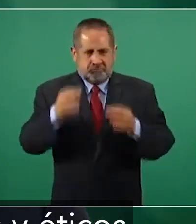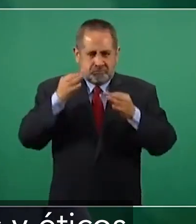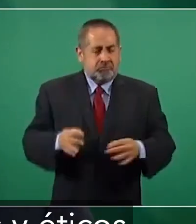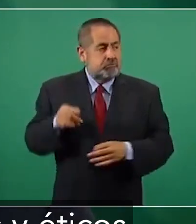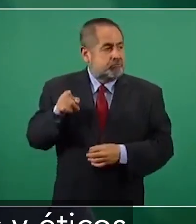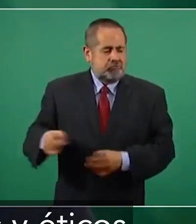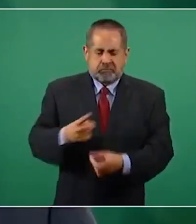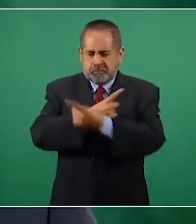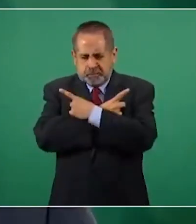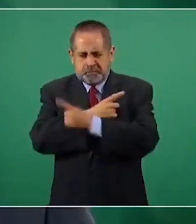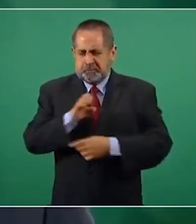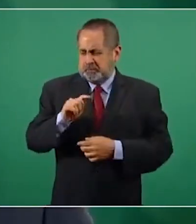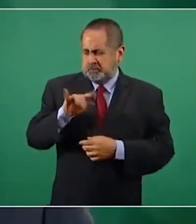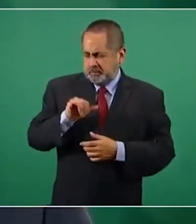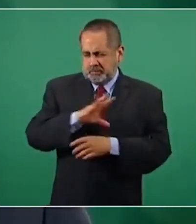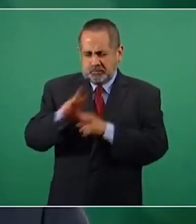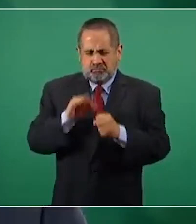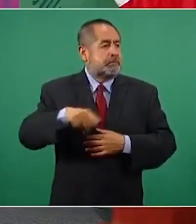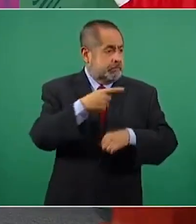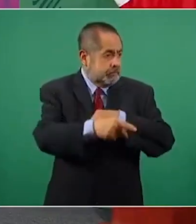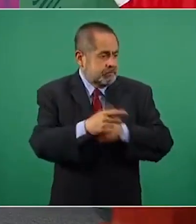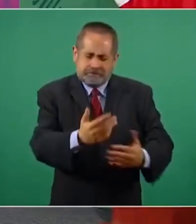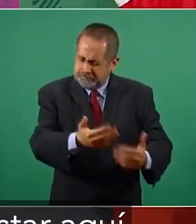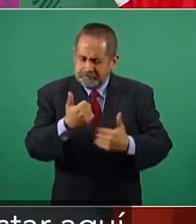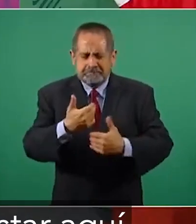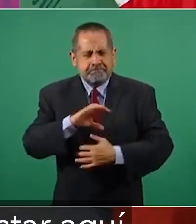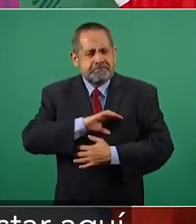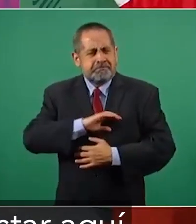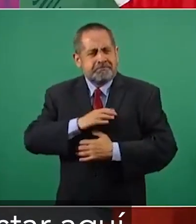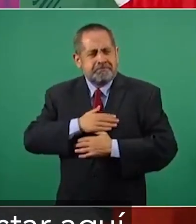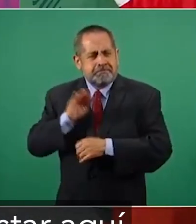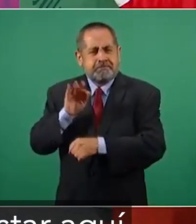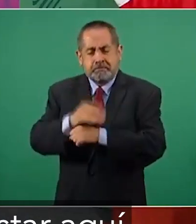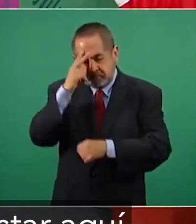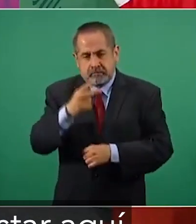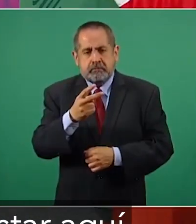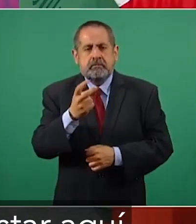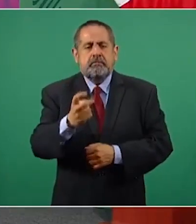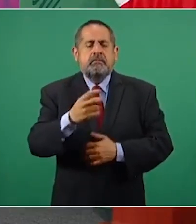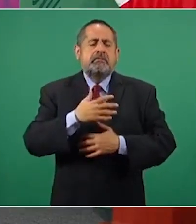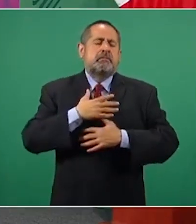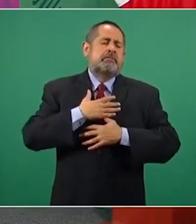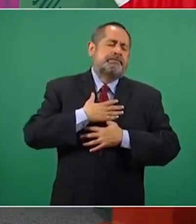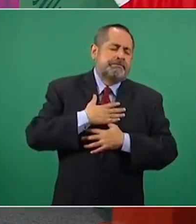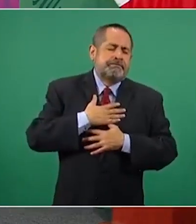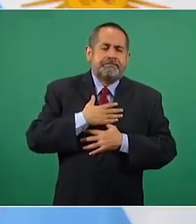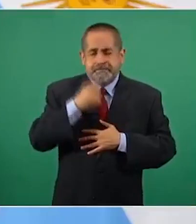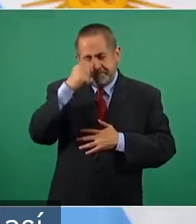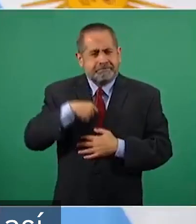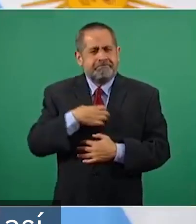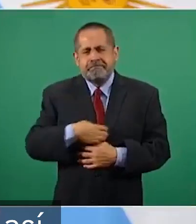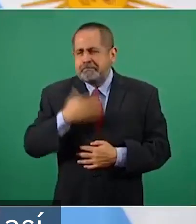varones morales y éticos como merecen los mexicanos. Así que para mí es muy reconfortante estar aquí, en este México,